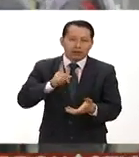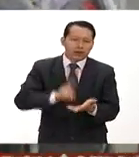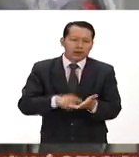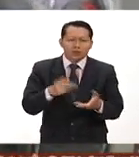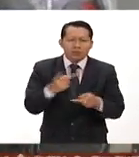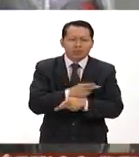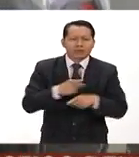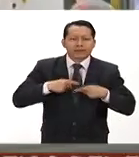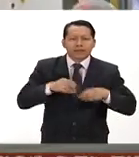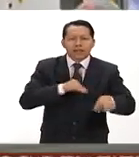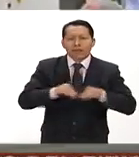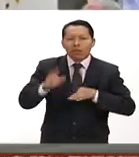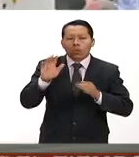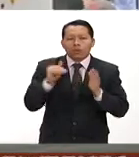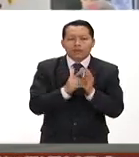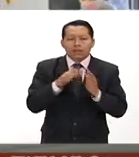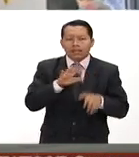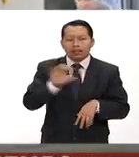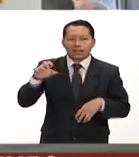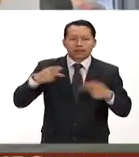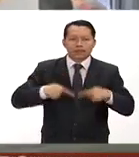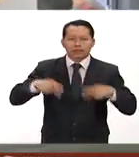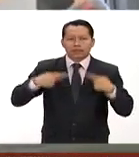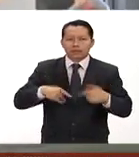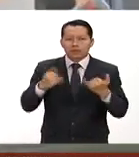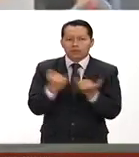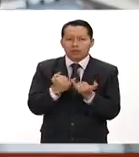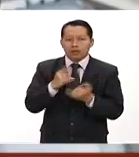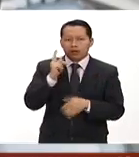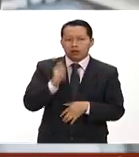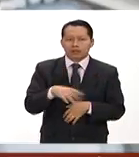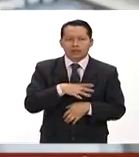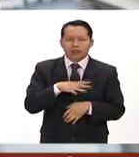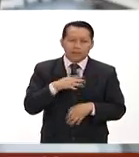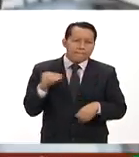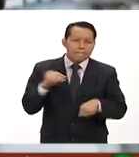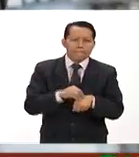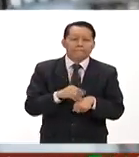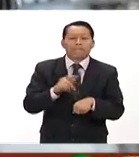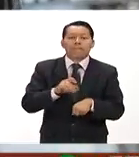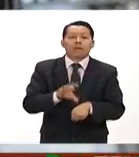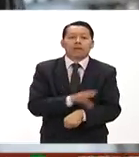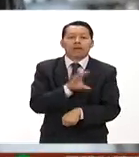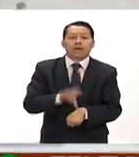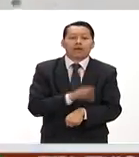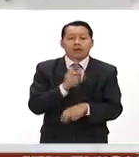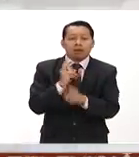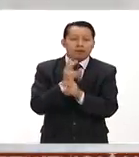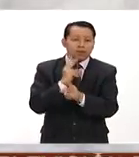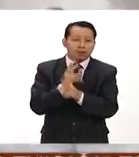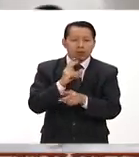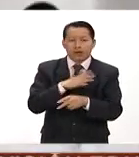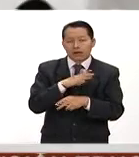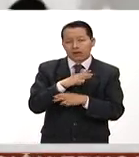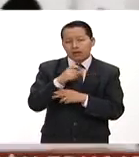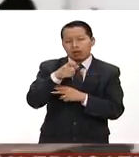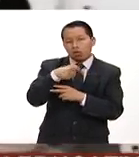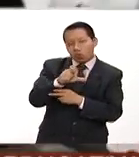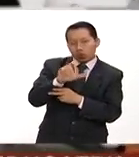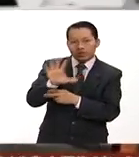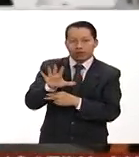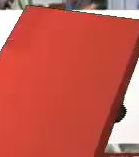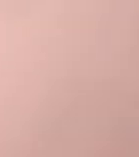ofrecerá empleos a más de 4.500 personas se van a ensamblar el modelo eléctrico de la camioneta Q5